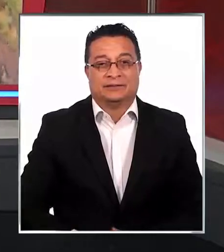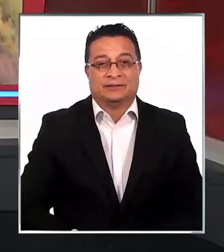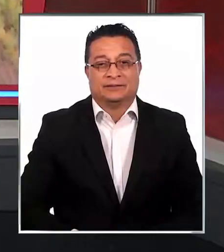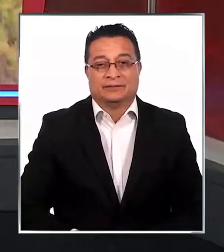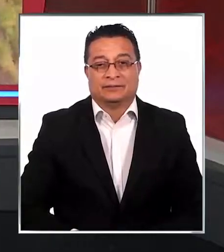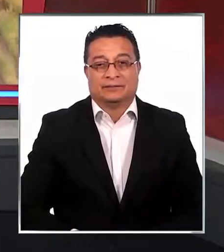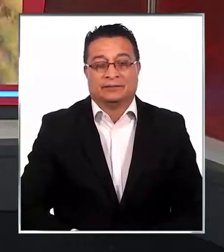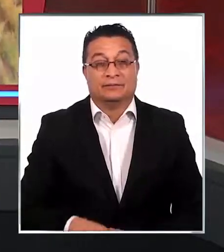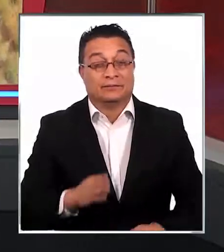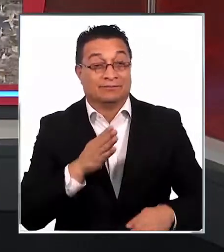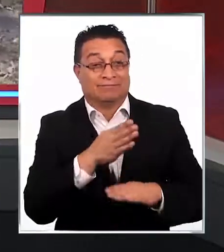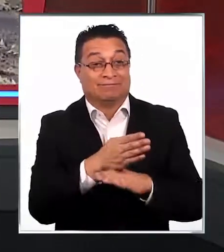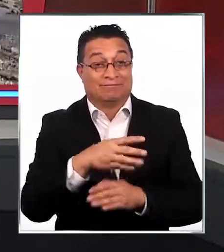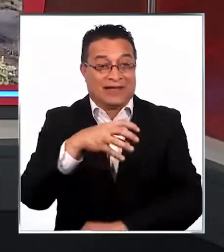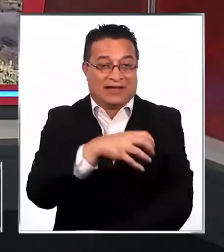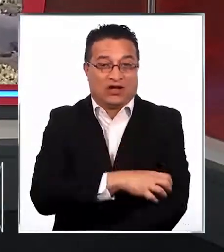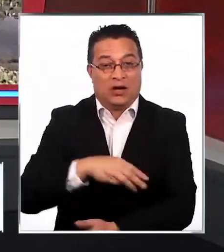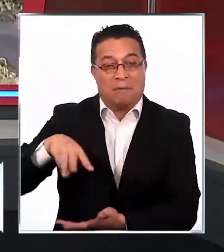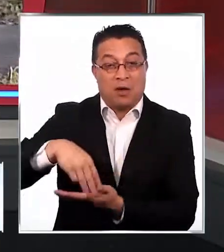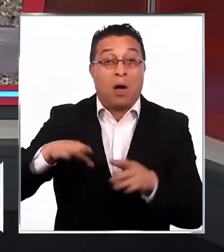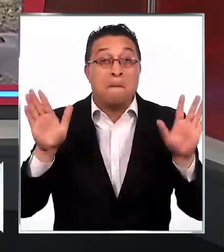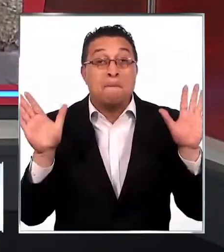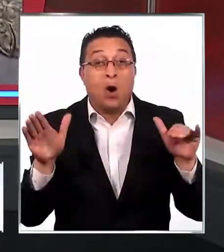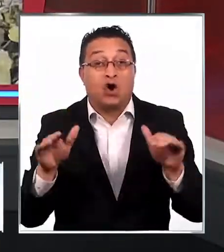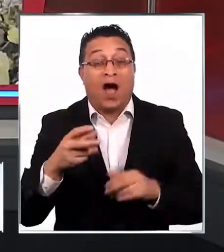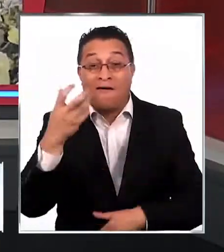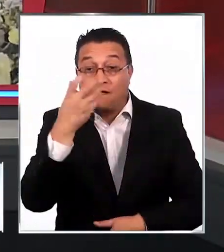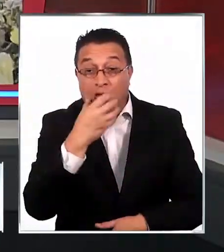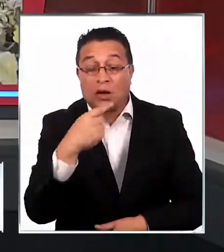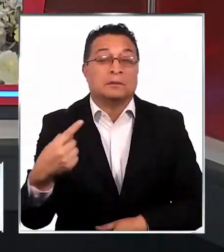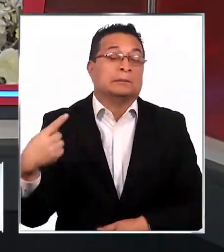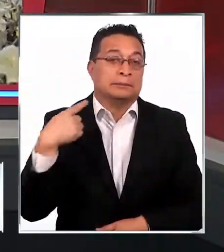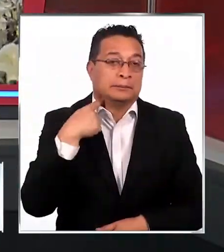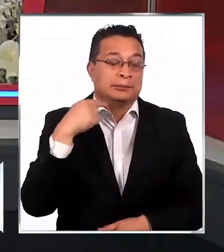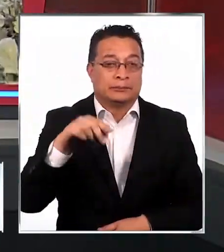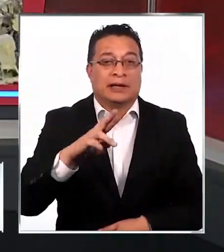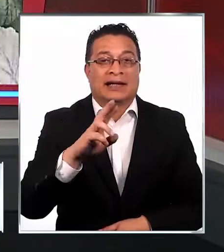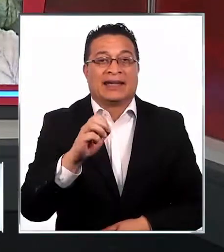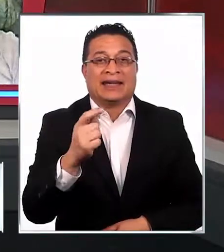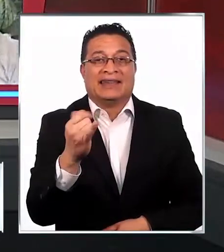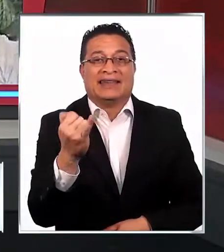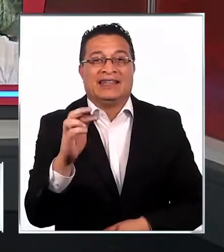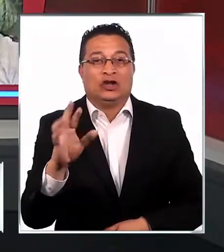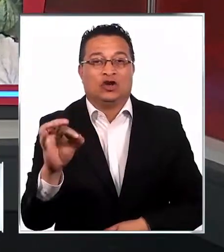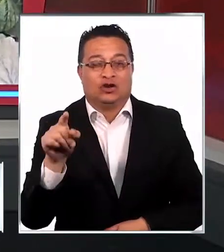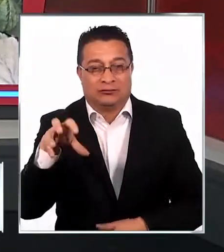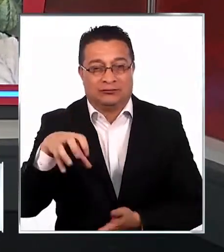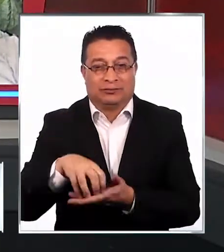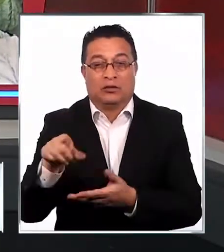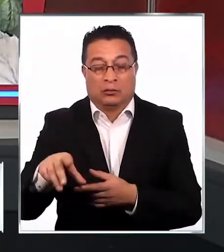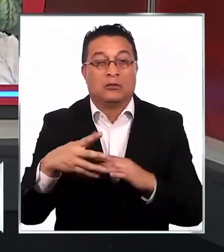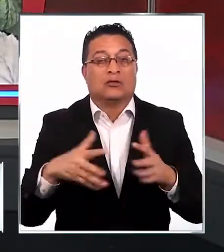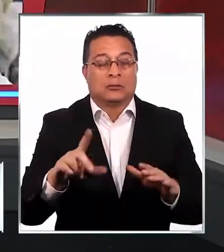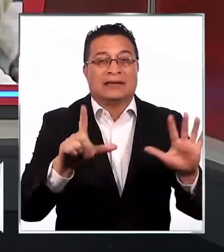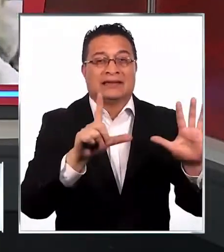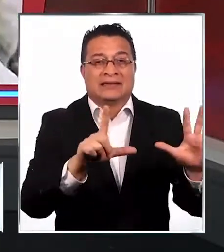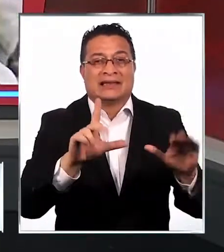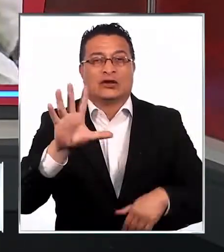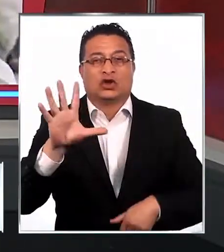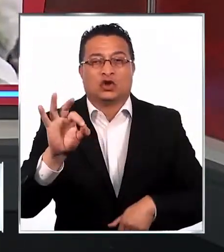Nos vamos al Maule. La mosca de la fruta ha causado estragos en la comuna de Retiro. Por ello ya se han desplegado 750